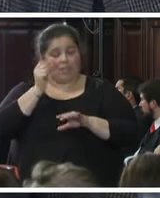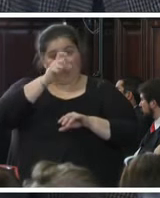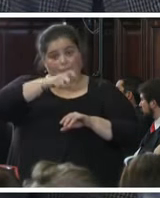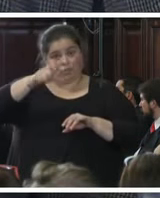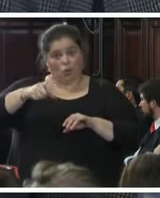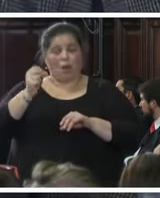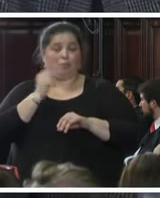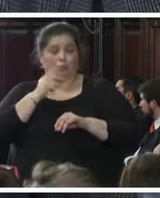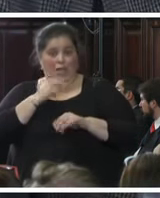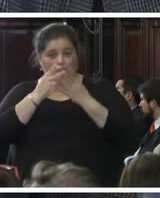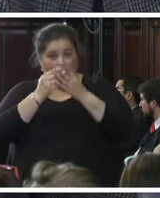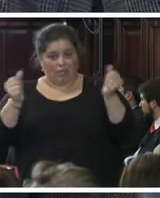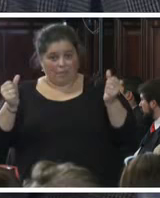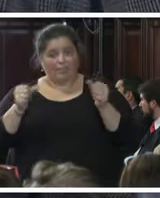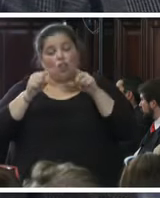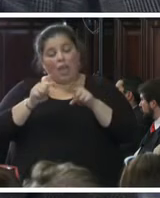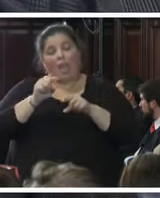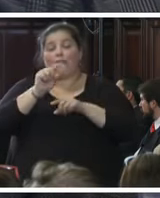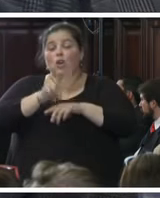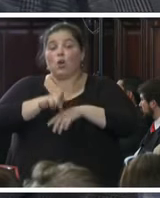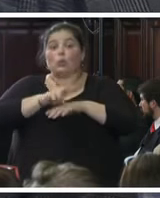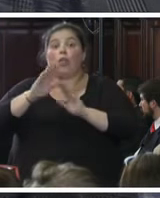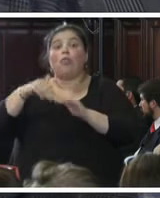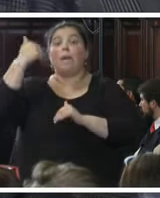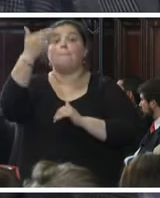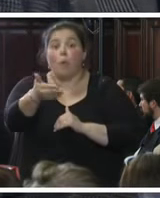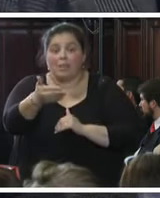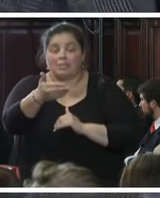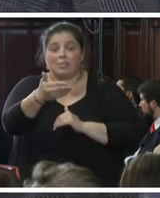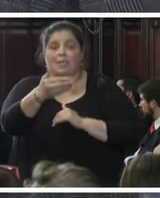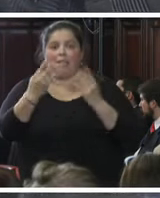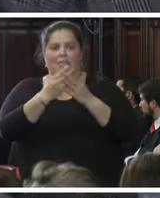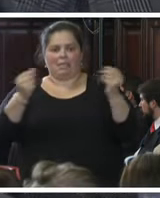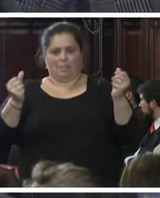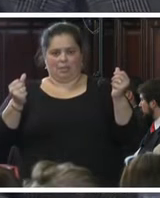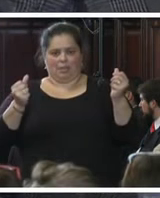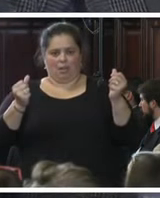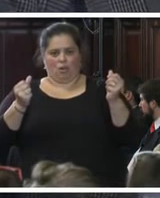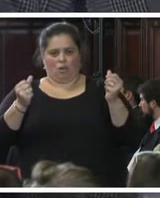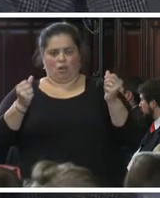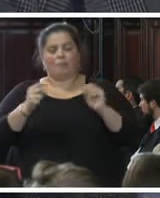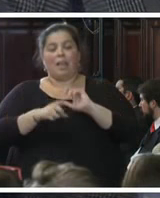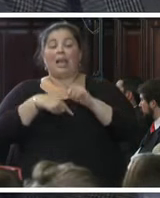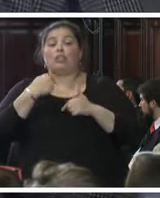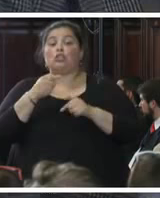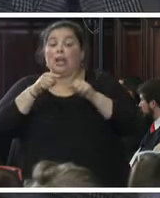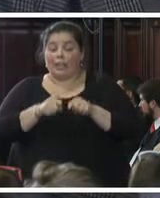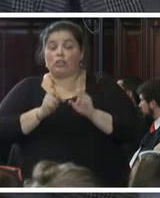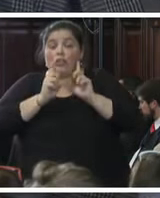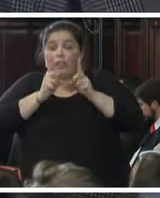que fueron usados después de los hechos entonces eso también